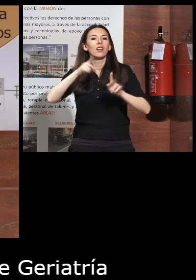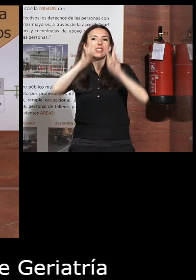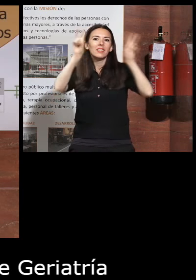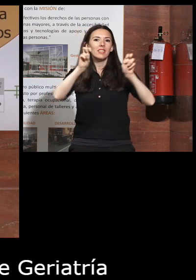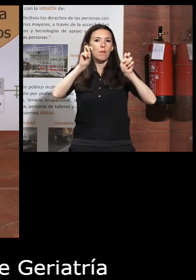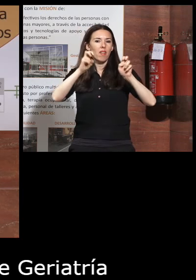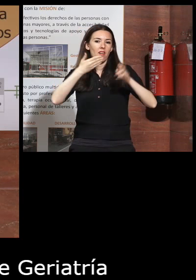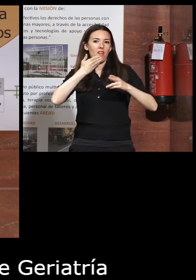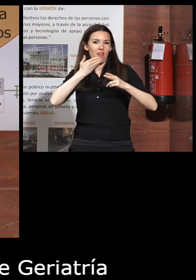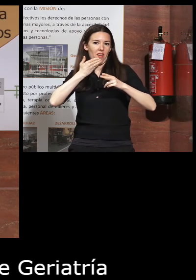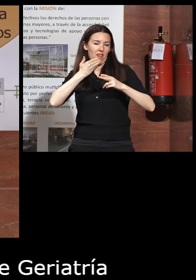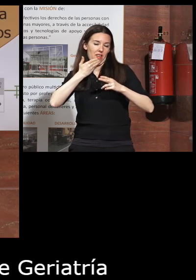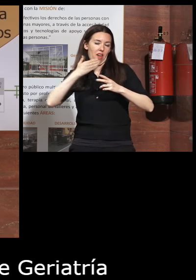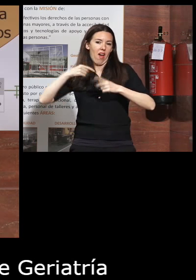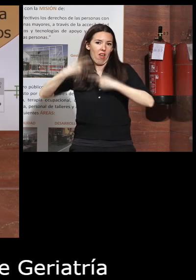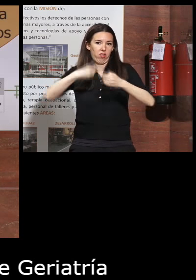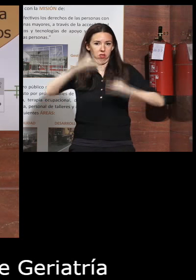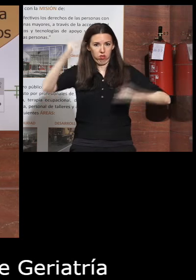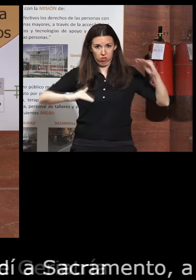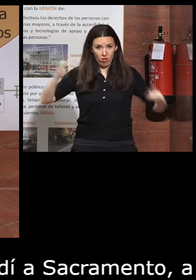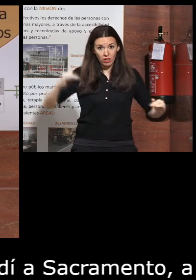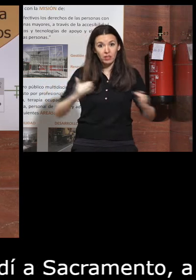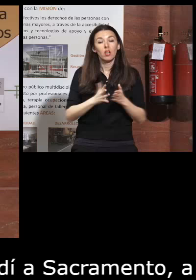lo transgeneracional porque cuando